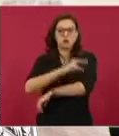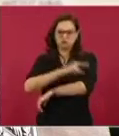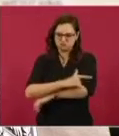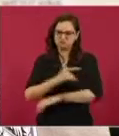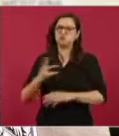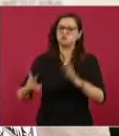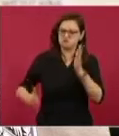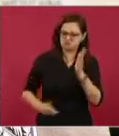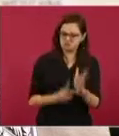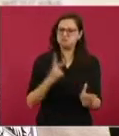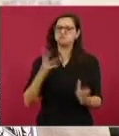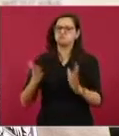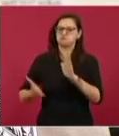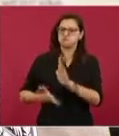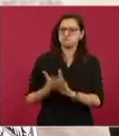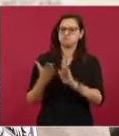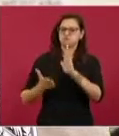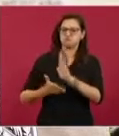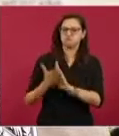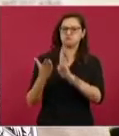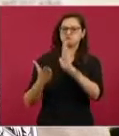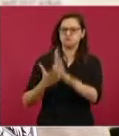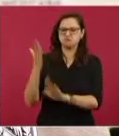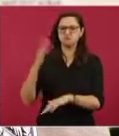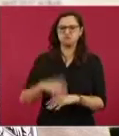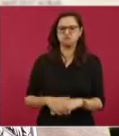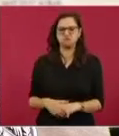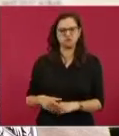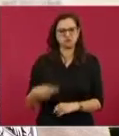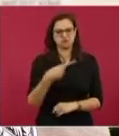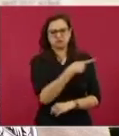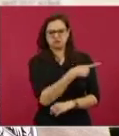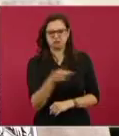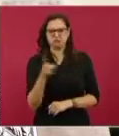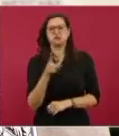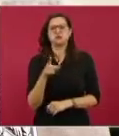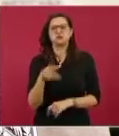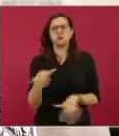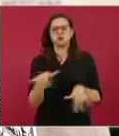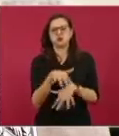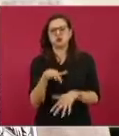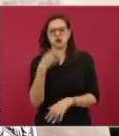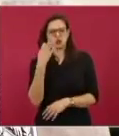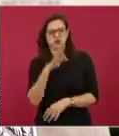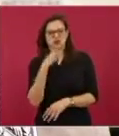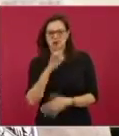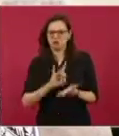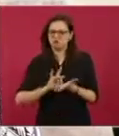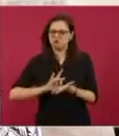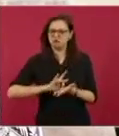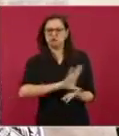en cuanto saquemos a estos léperos del poder.